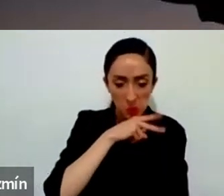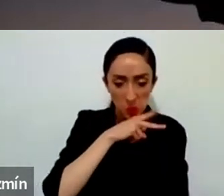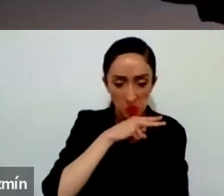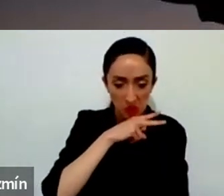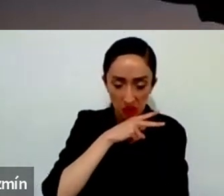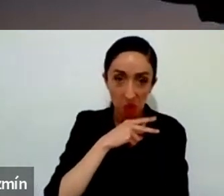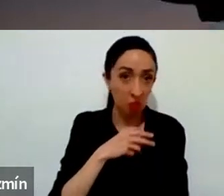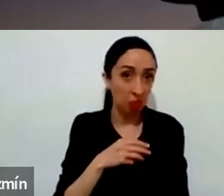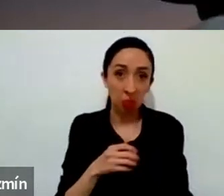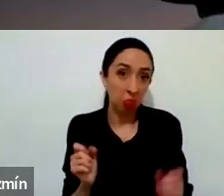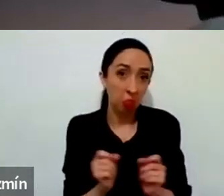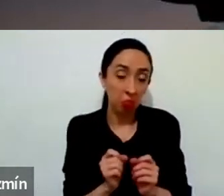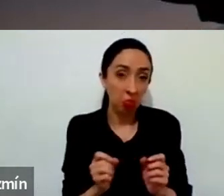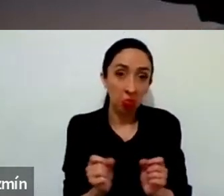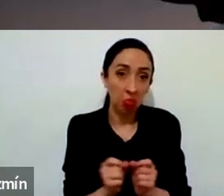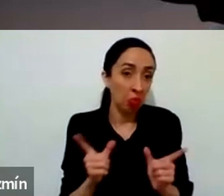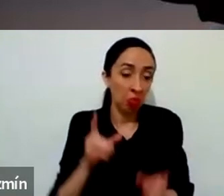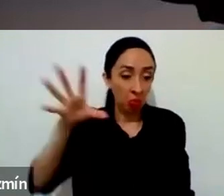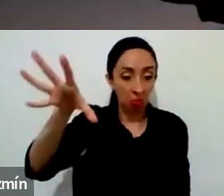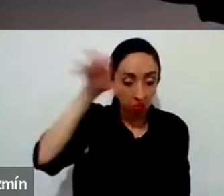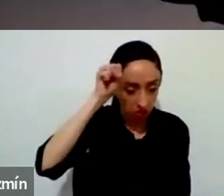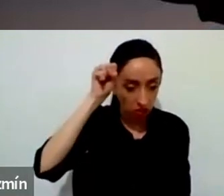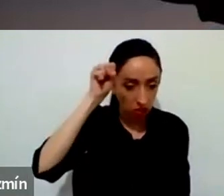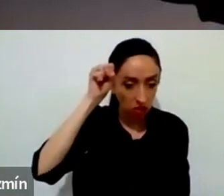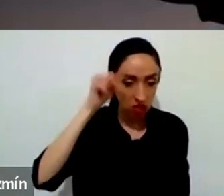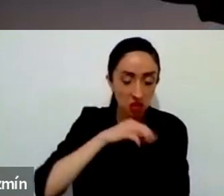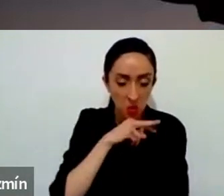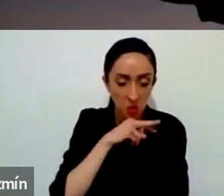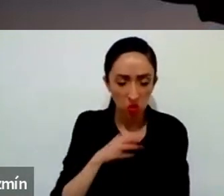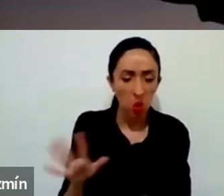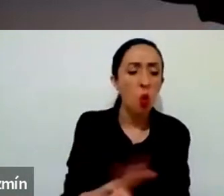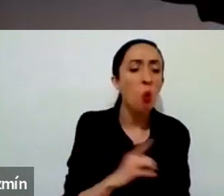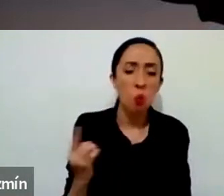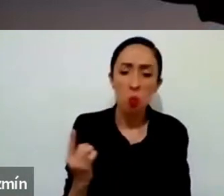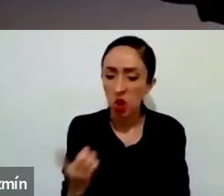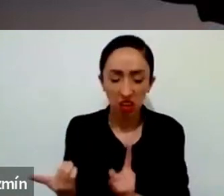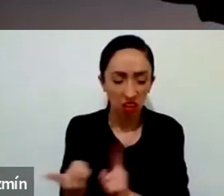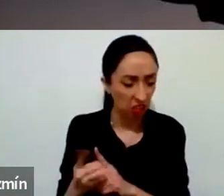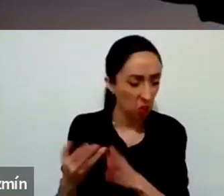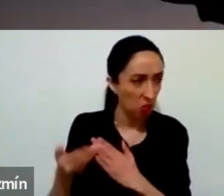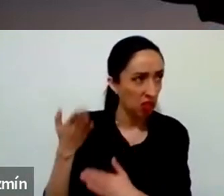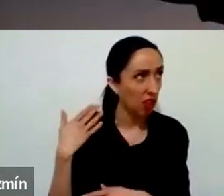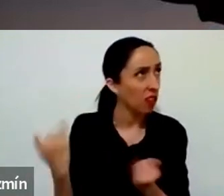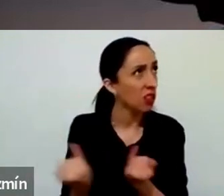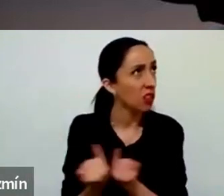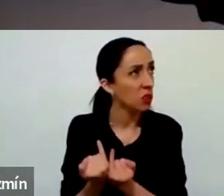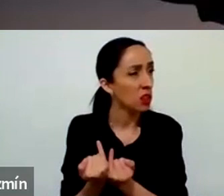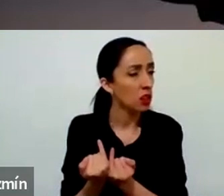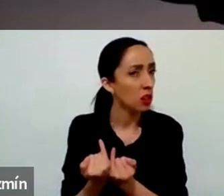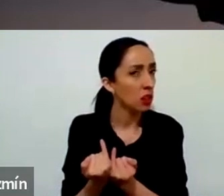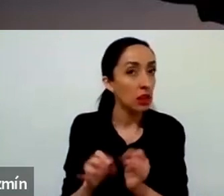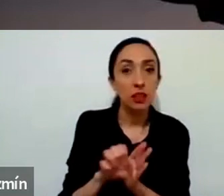Si hay una experiencia de alegría, ¿de dónde procede esa experiencia? La idea es hacer